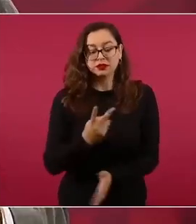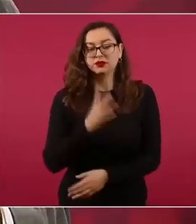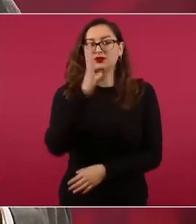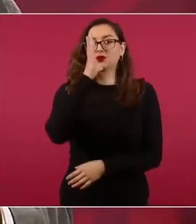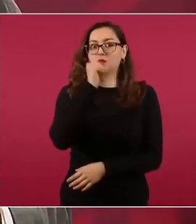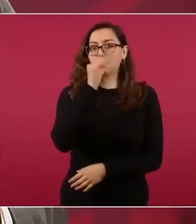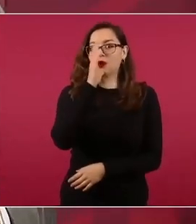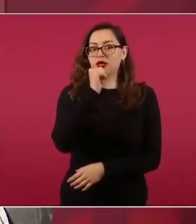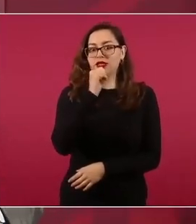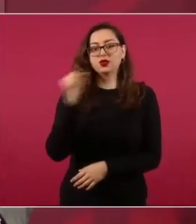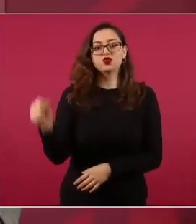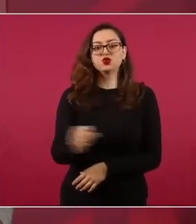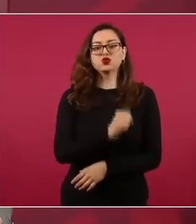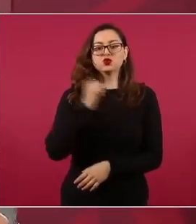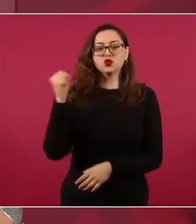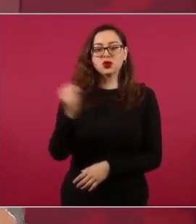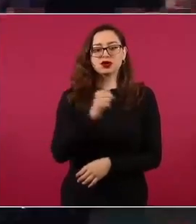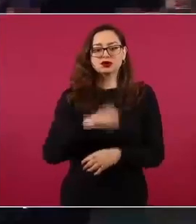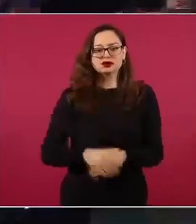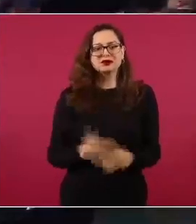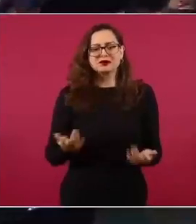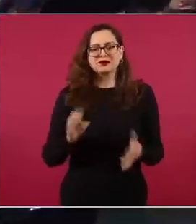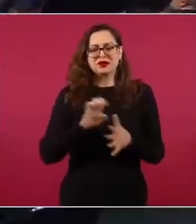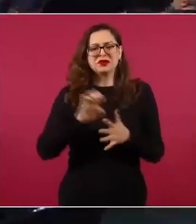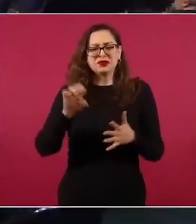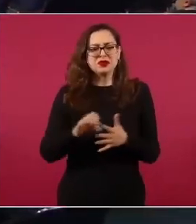Entonces, ¿de dónde el poder absoluto?